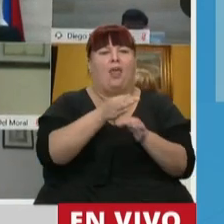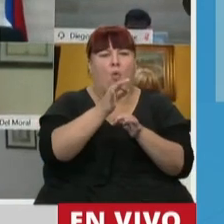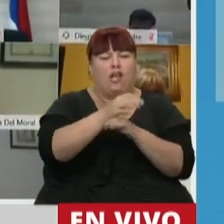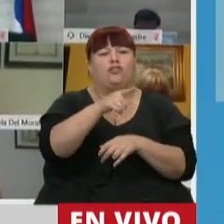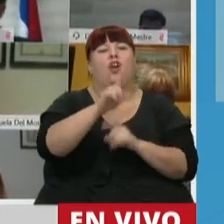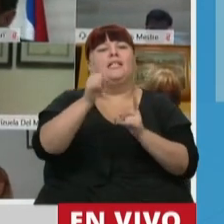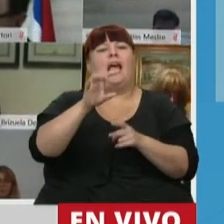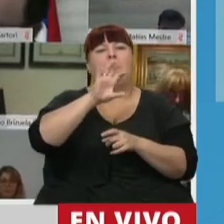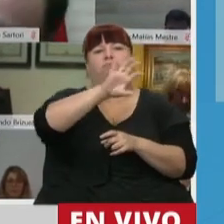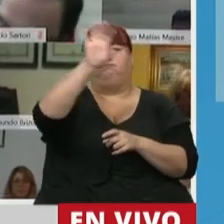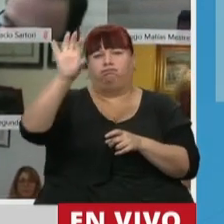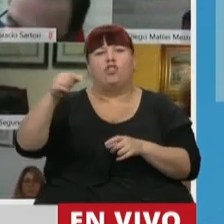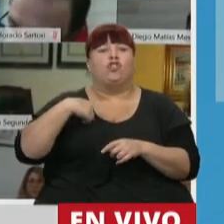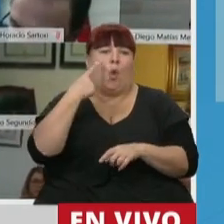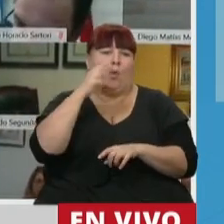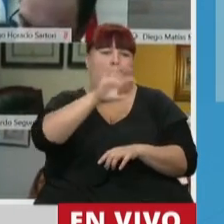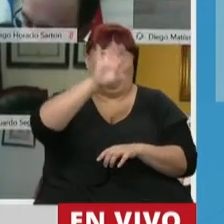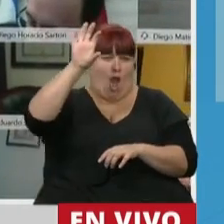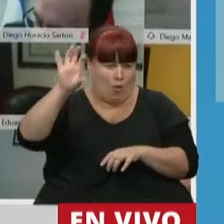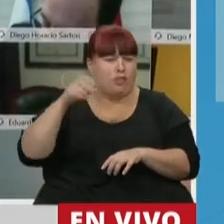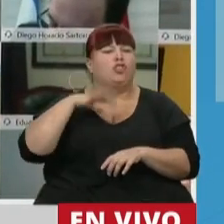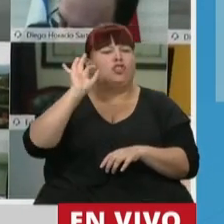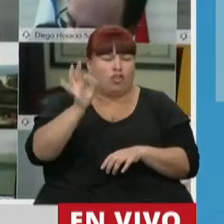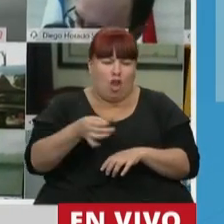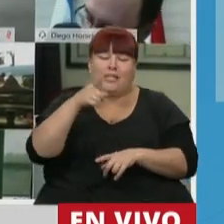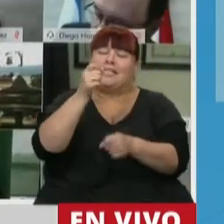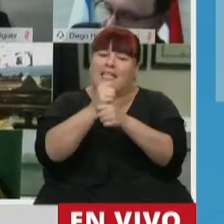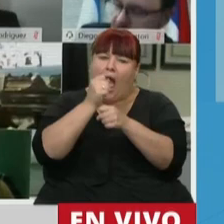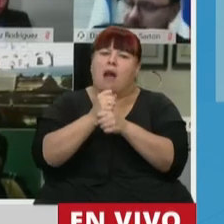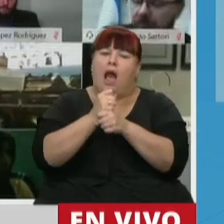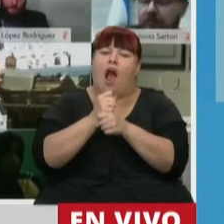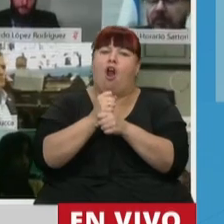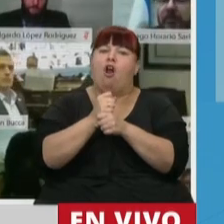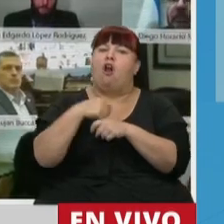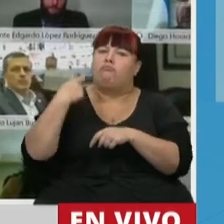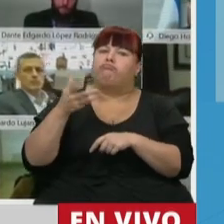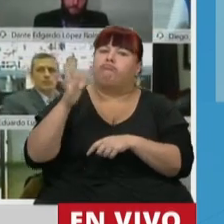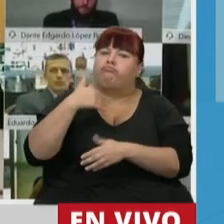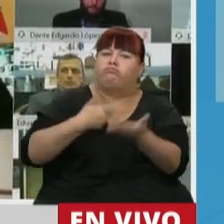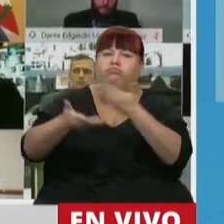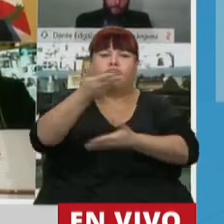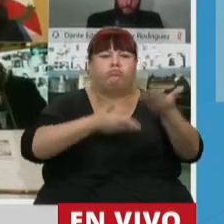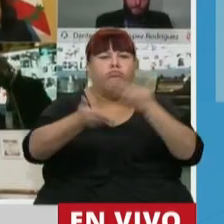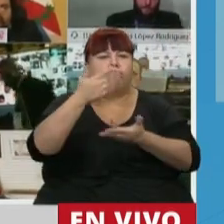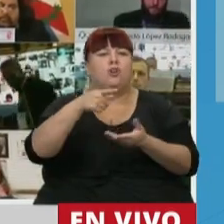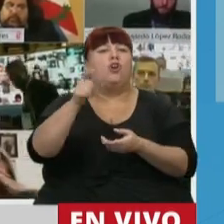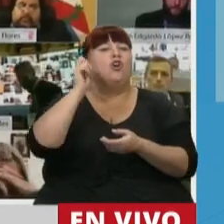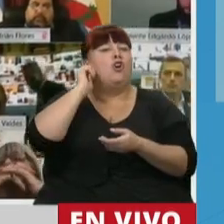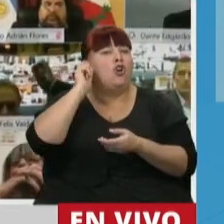las jurisdicciones. del interior y sé que ese trabajo se dio cotidianamente y que permitió